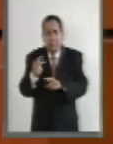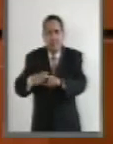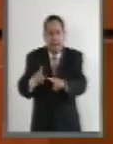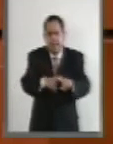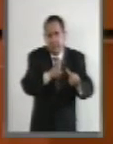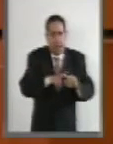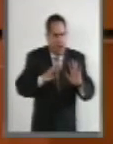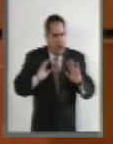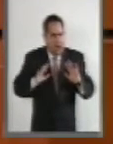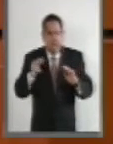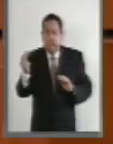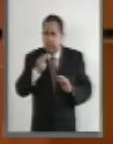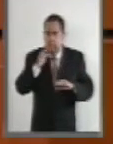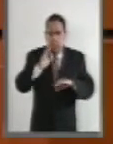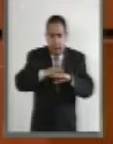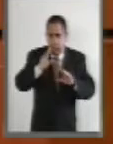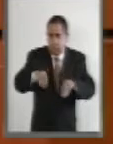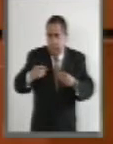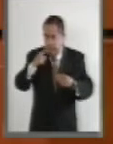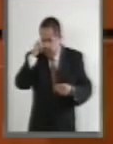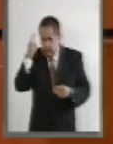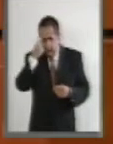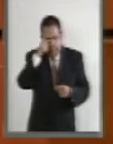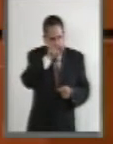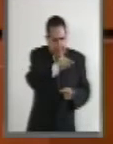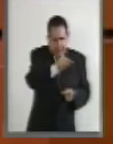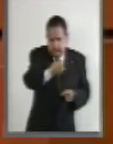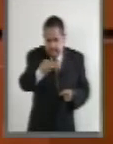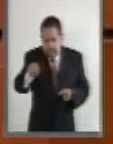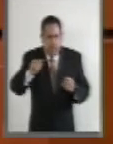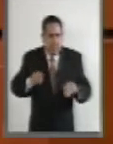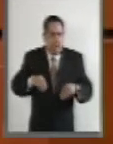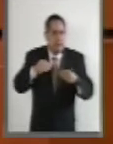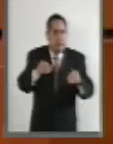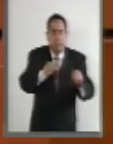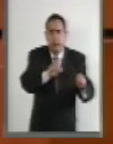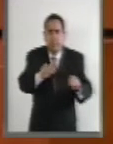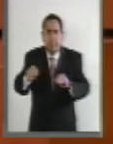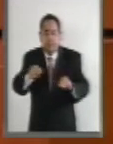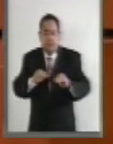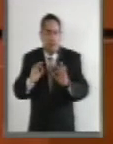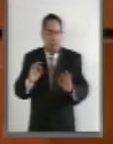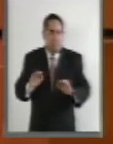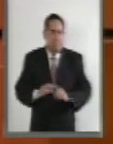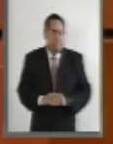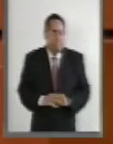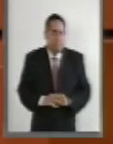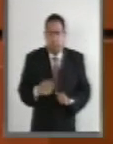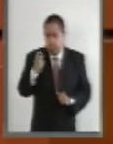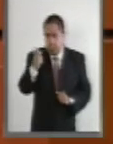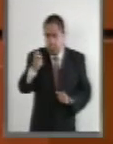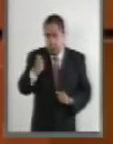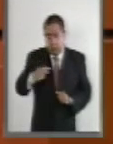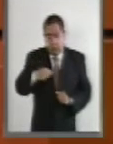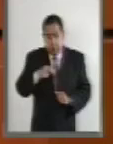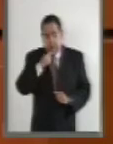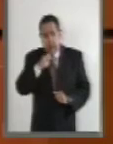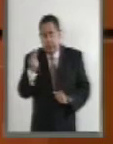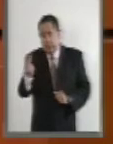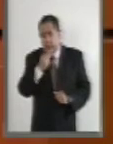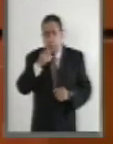se requieren de facilidades específicas que atiendan las diversas prioridades. Por ello es menester